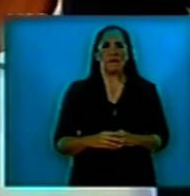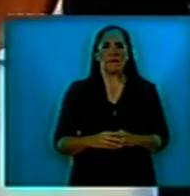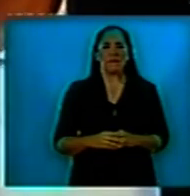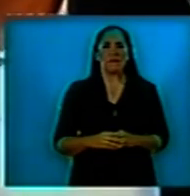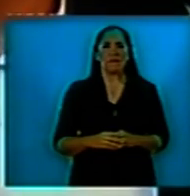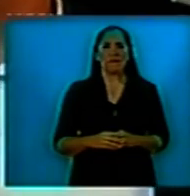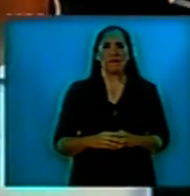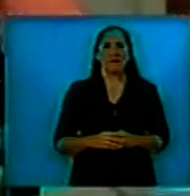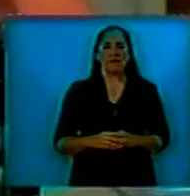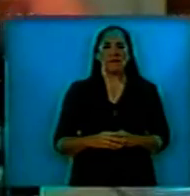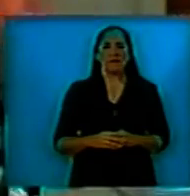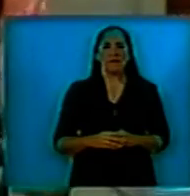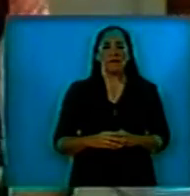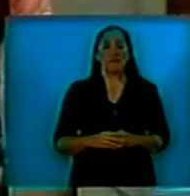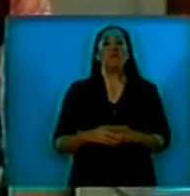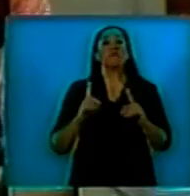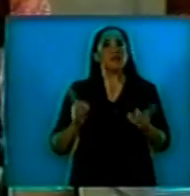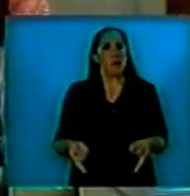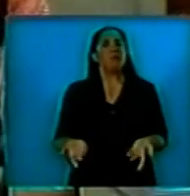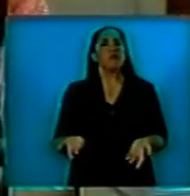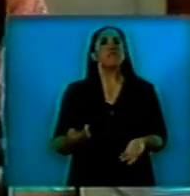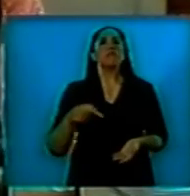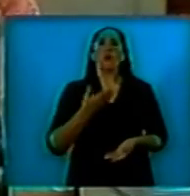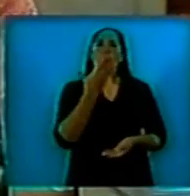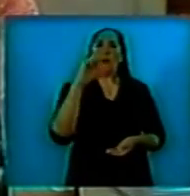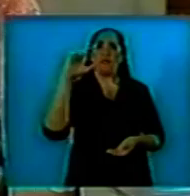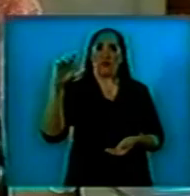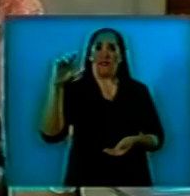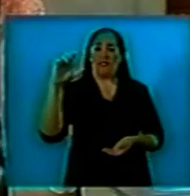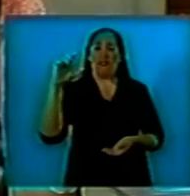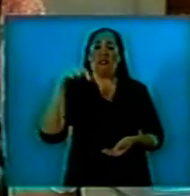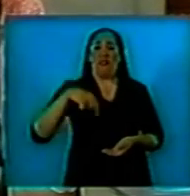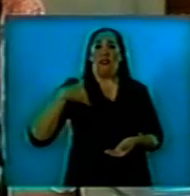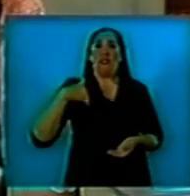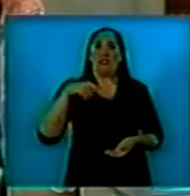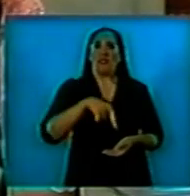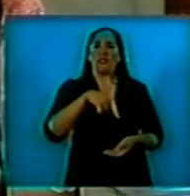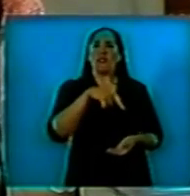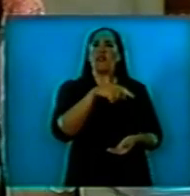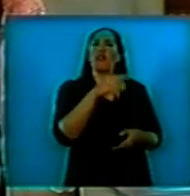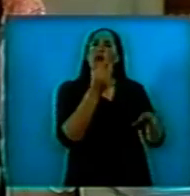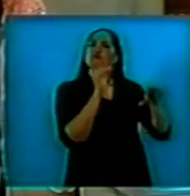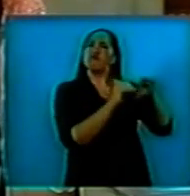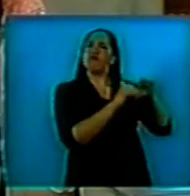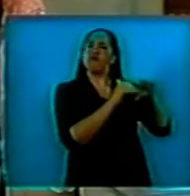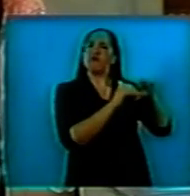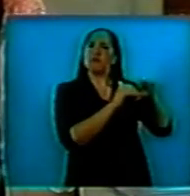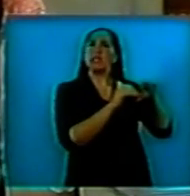Asimismo, las reservas del Banco Central, después de nueve